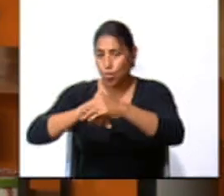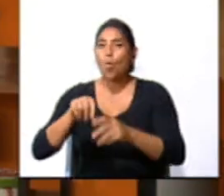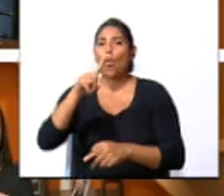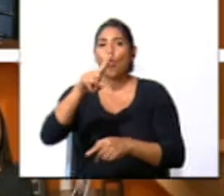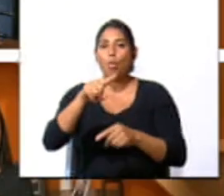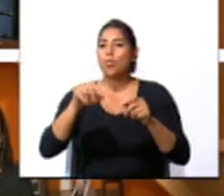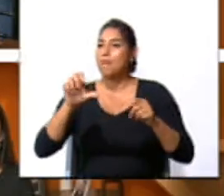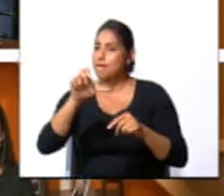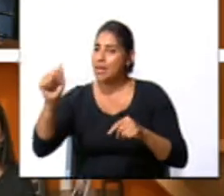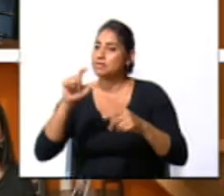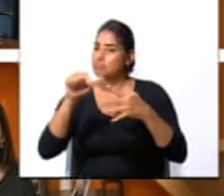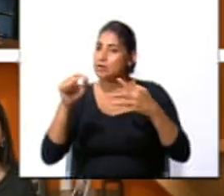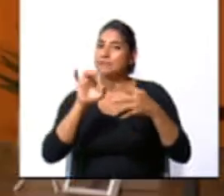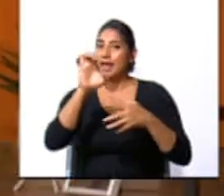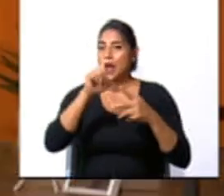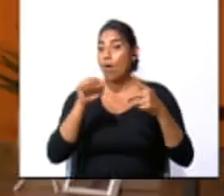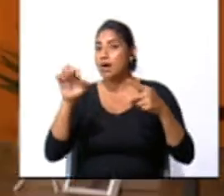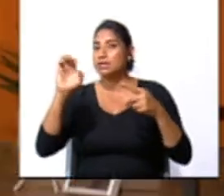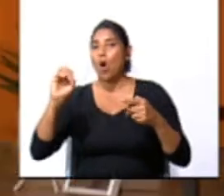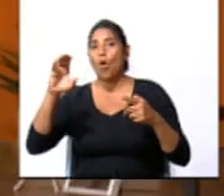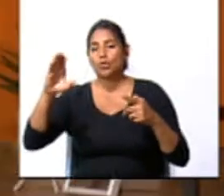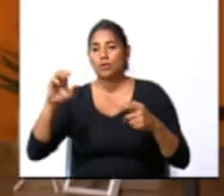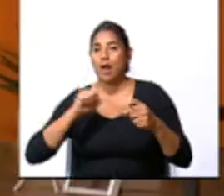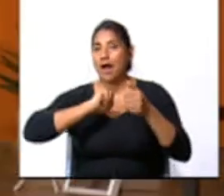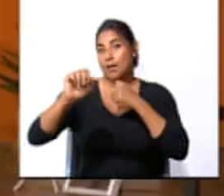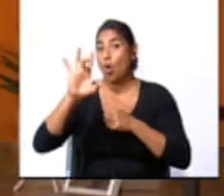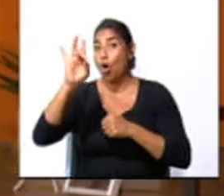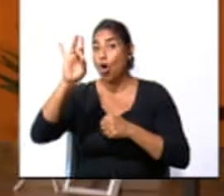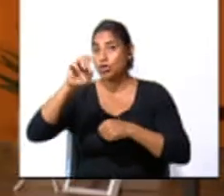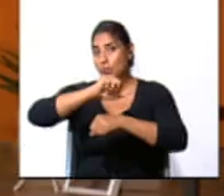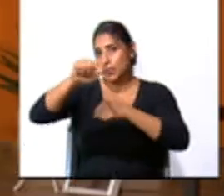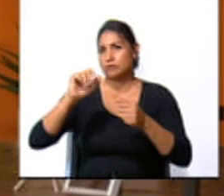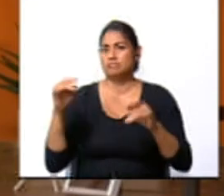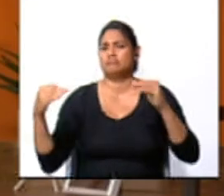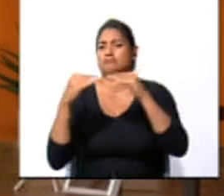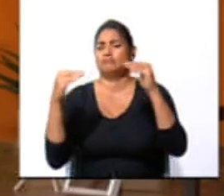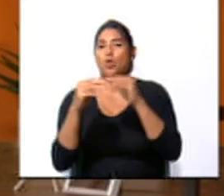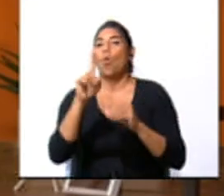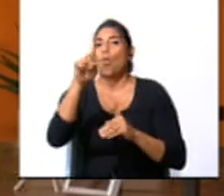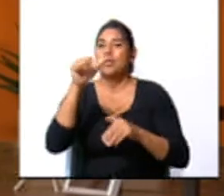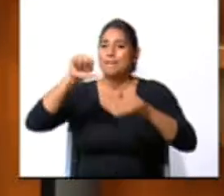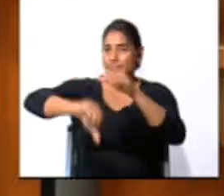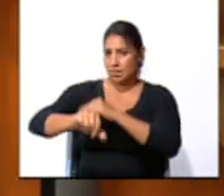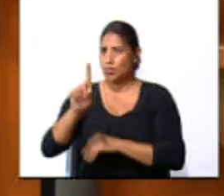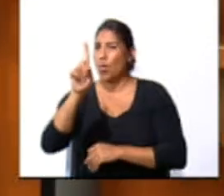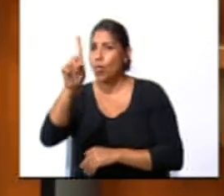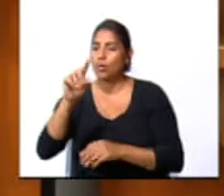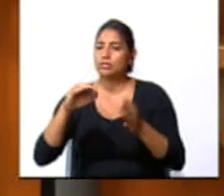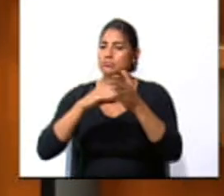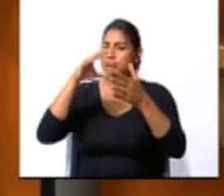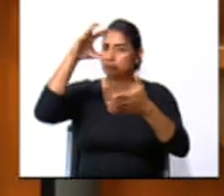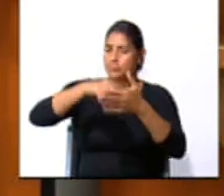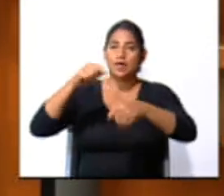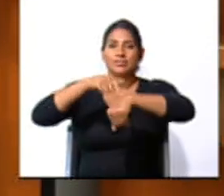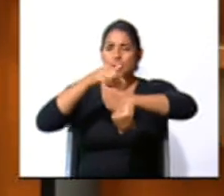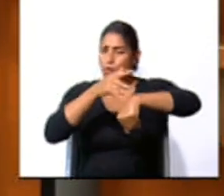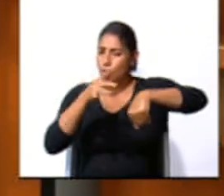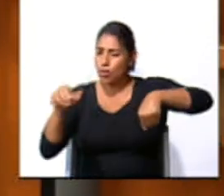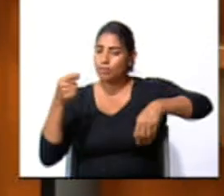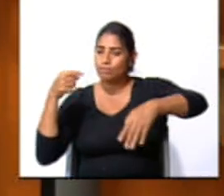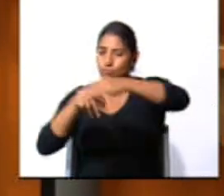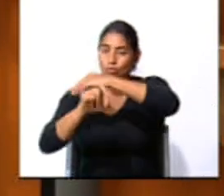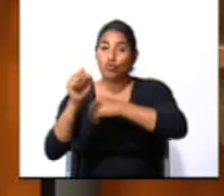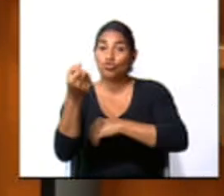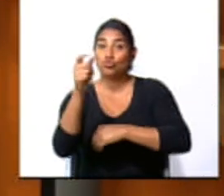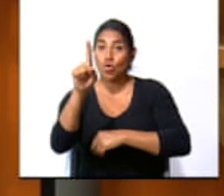uno en cada mes, de enero a octubre. Ganamos 8 partidos, empatamos uno y perdimos uno. En toda la temporada metimos 12